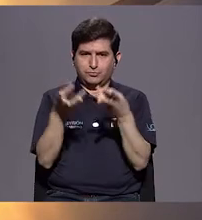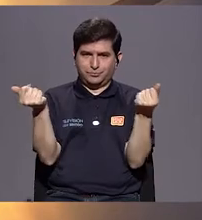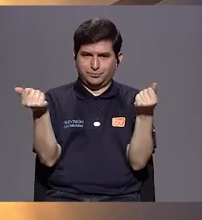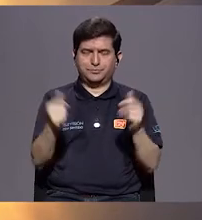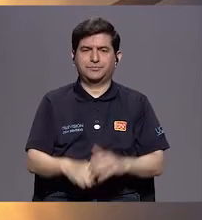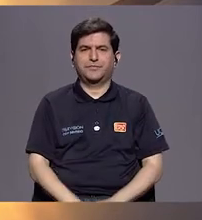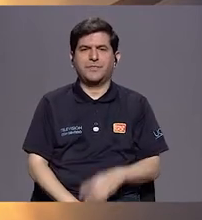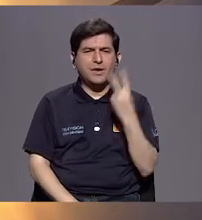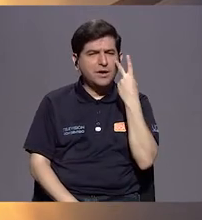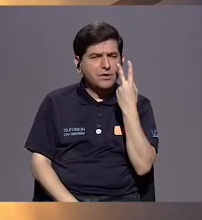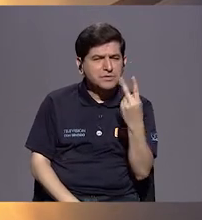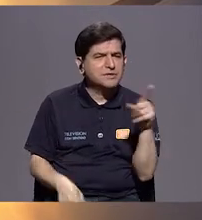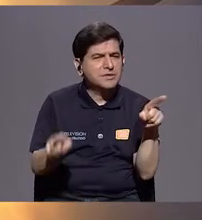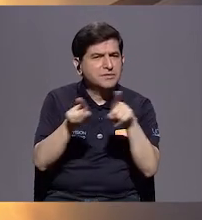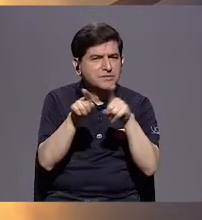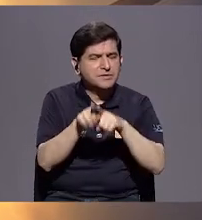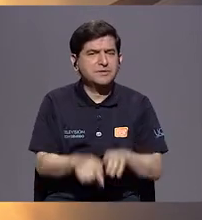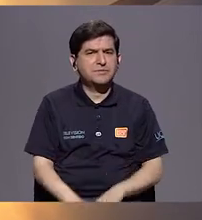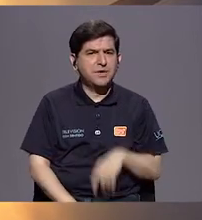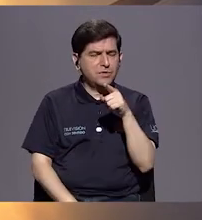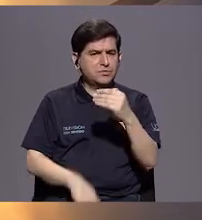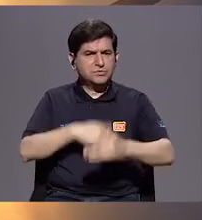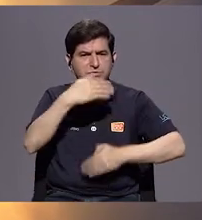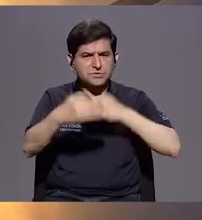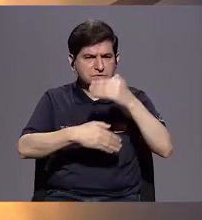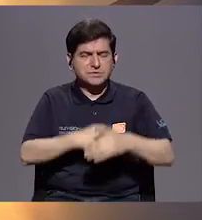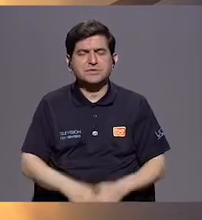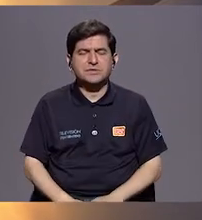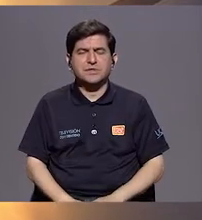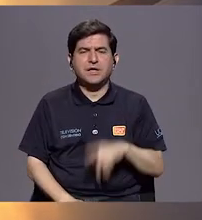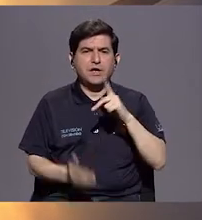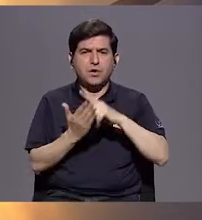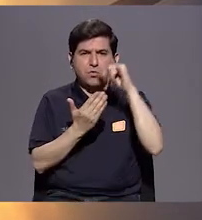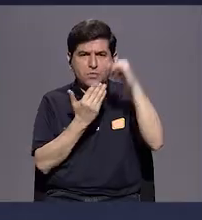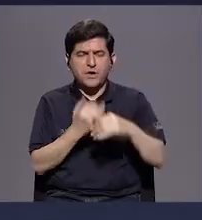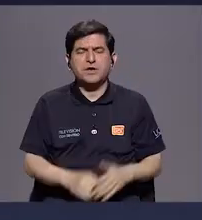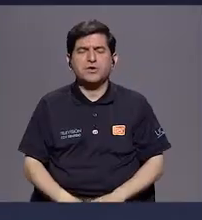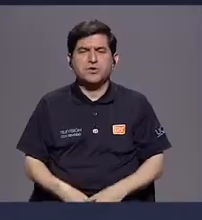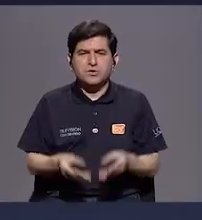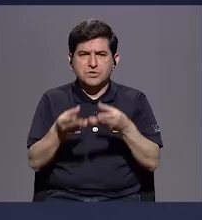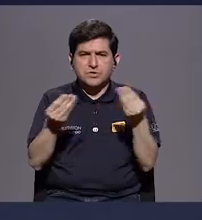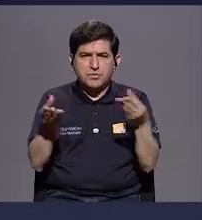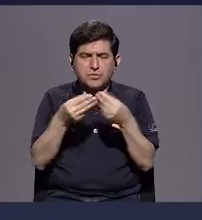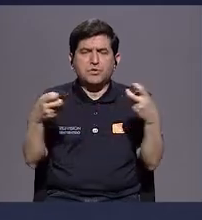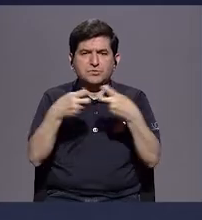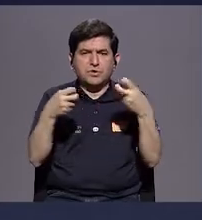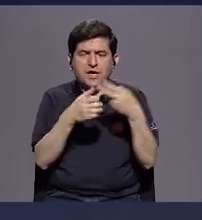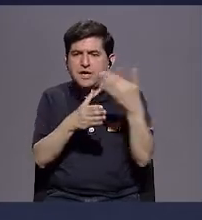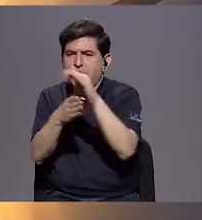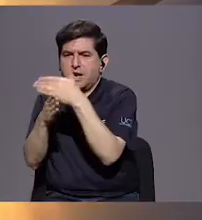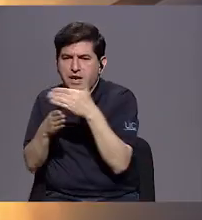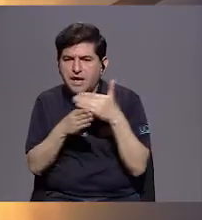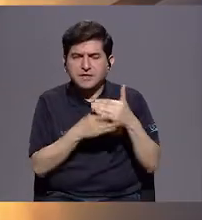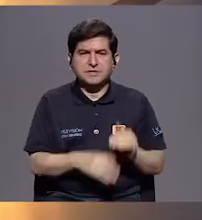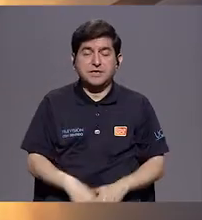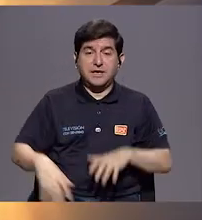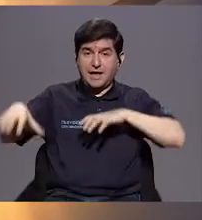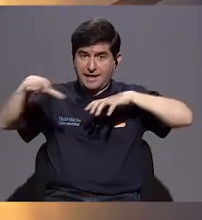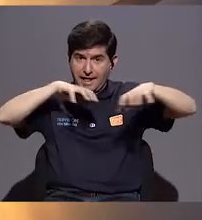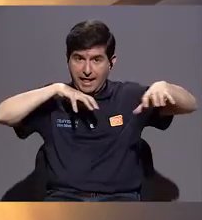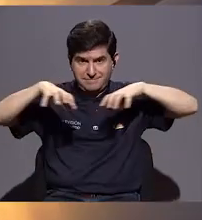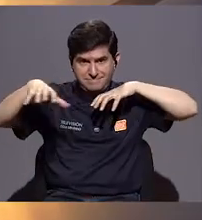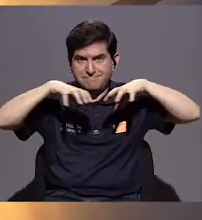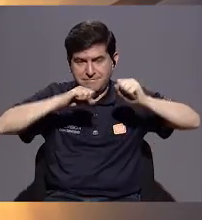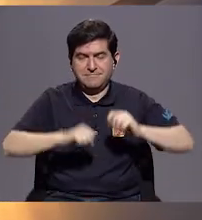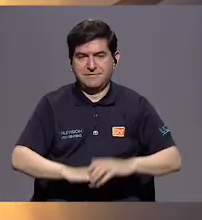Vi también que usted gestiona un proyecto sobre generación distribuida. Sí, tenemos el proyecto. distribuida es una actividad